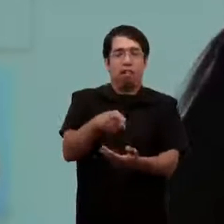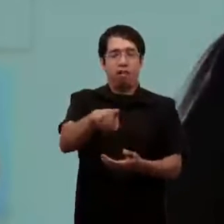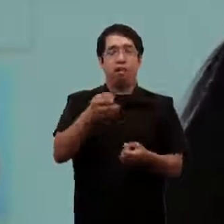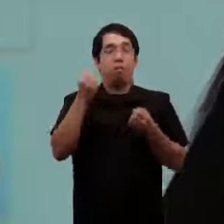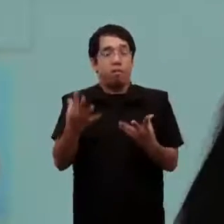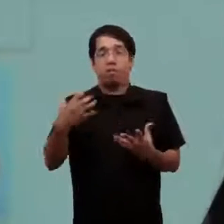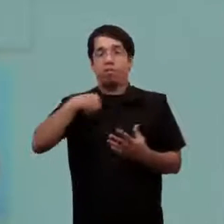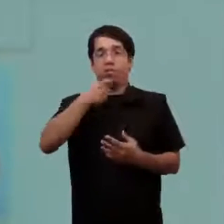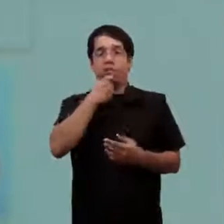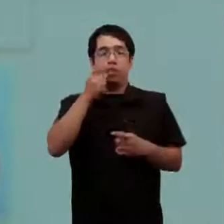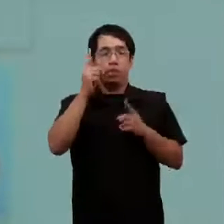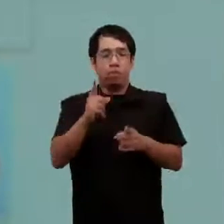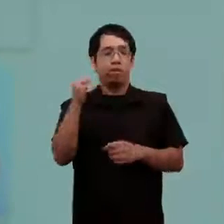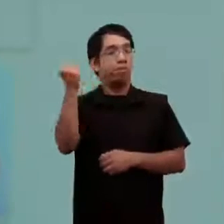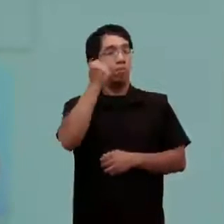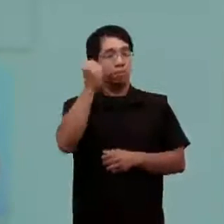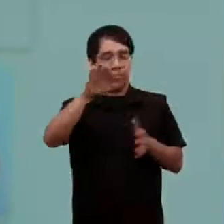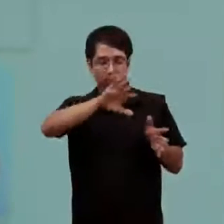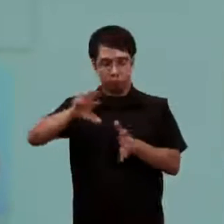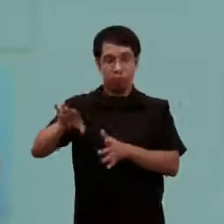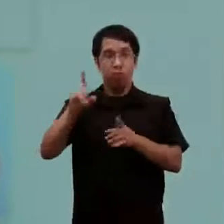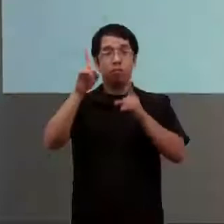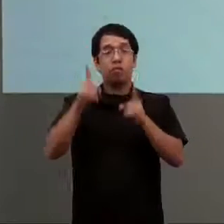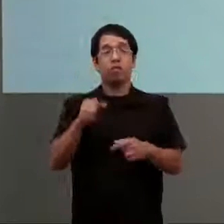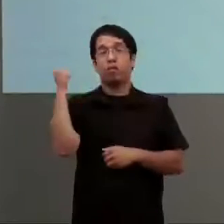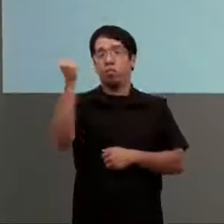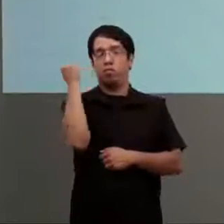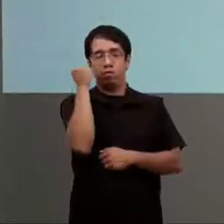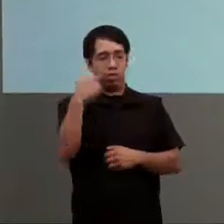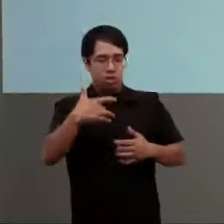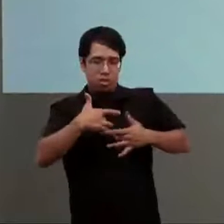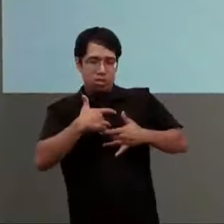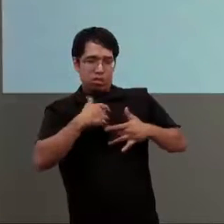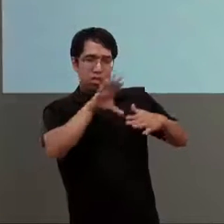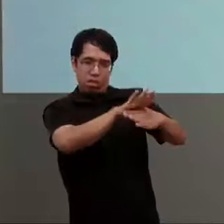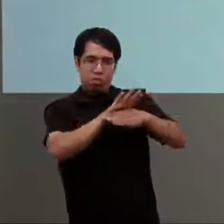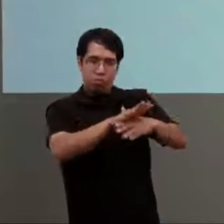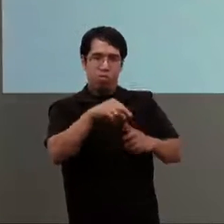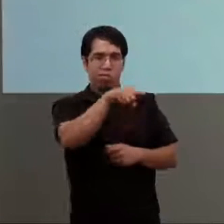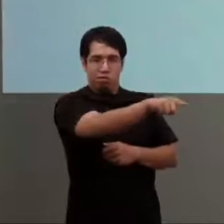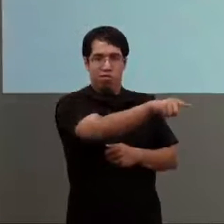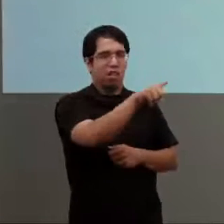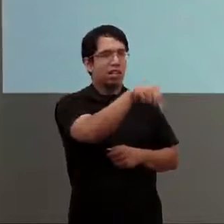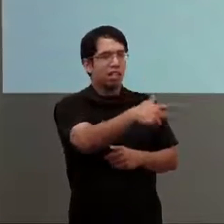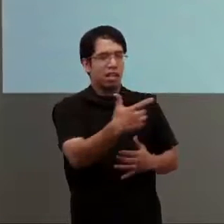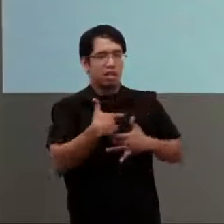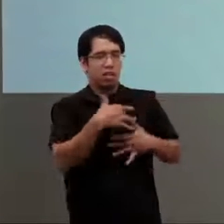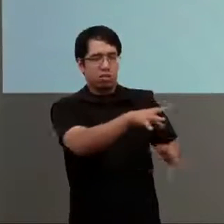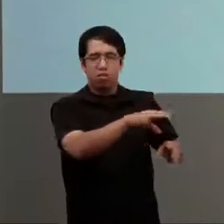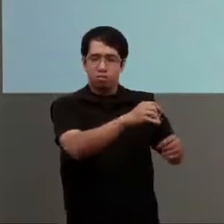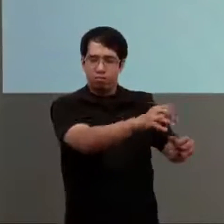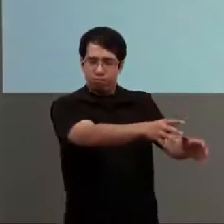finalmente empáticos la empatía es lo que nos diferencia de otras especies la empatía esa capacidad